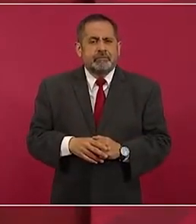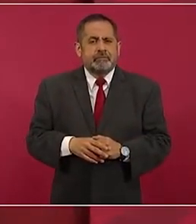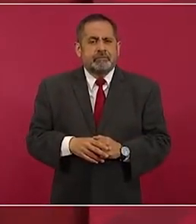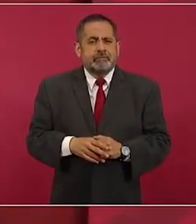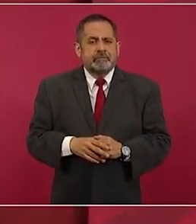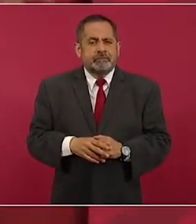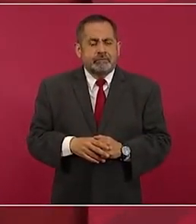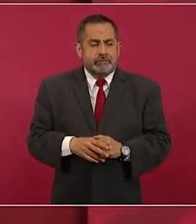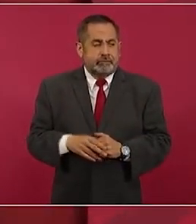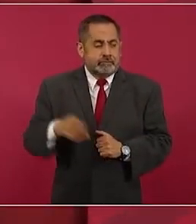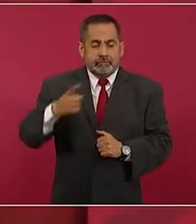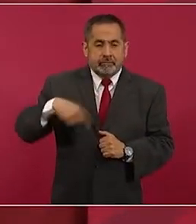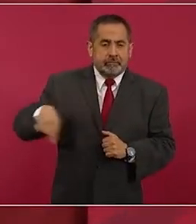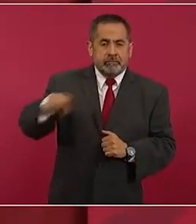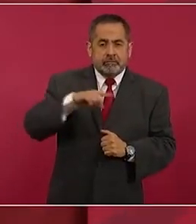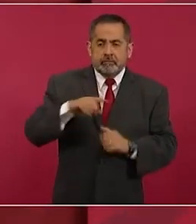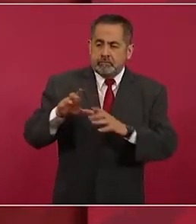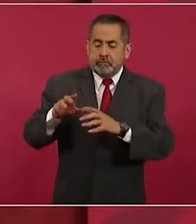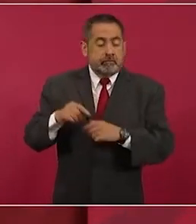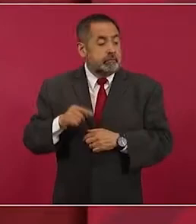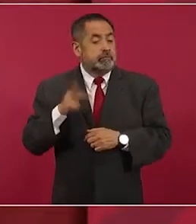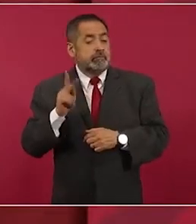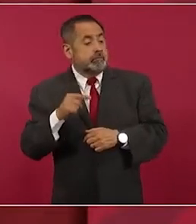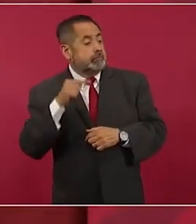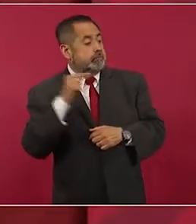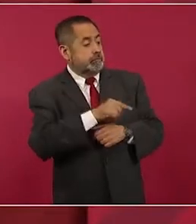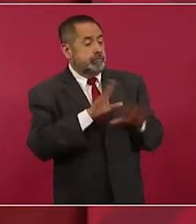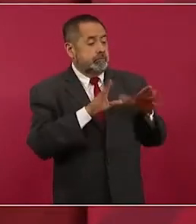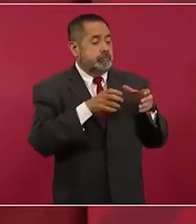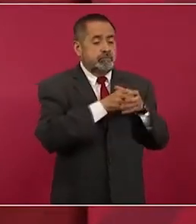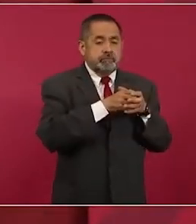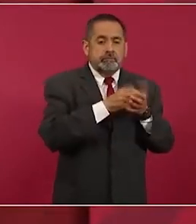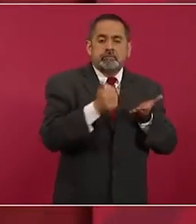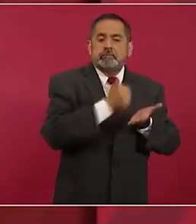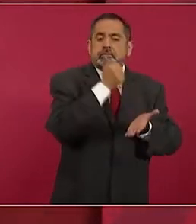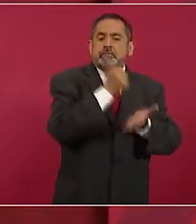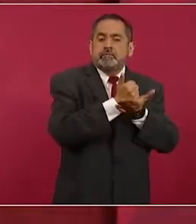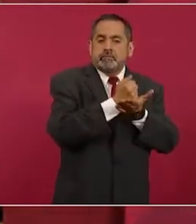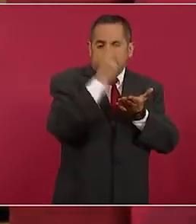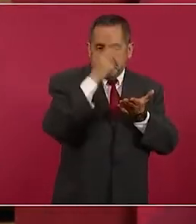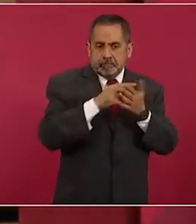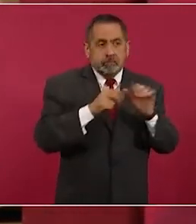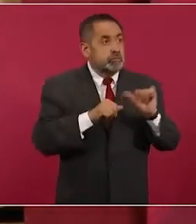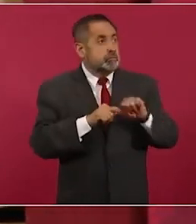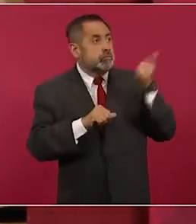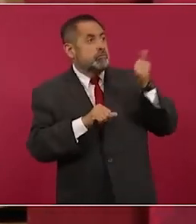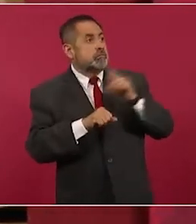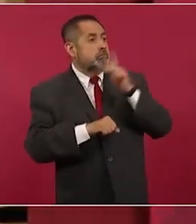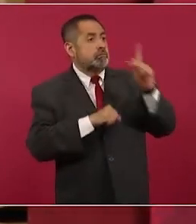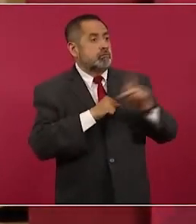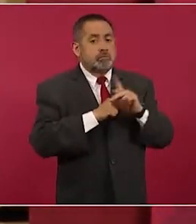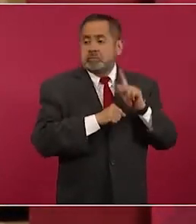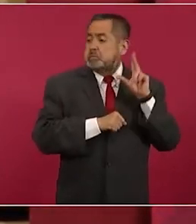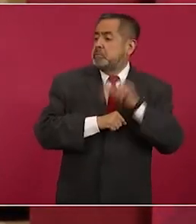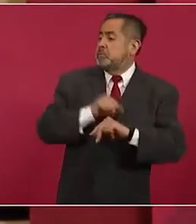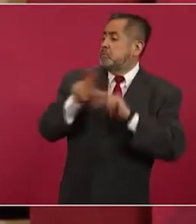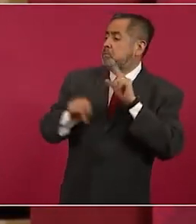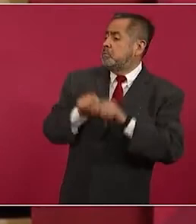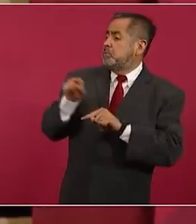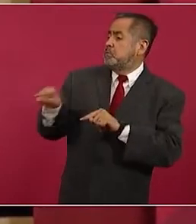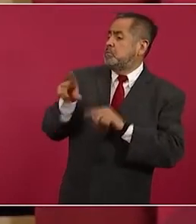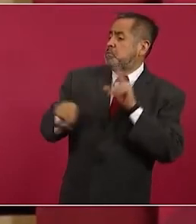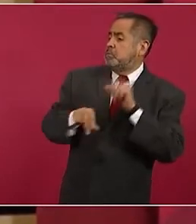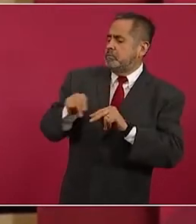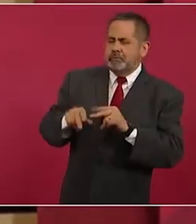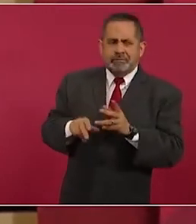son los de la élite de la capital o del extranjero los